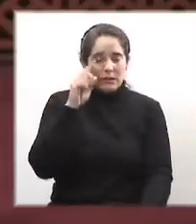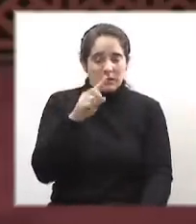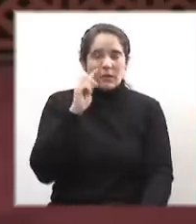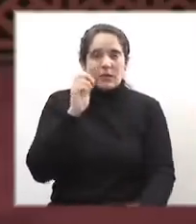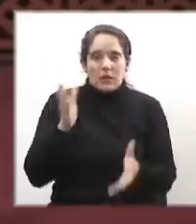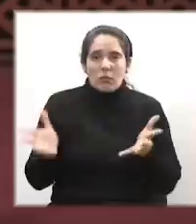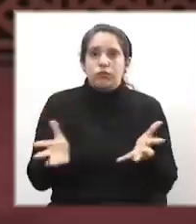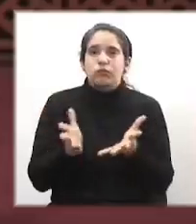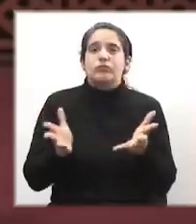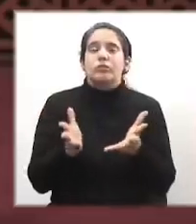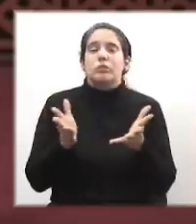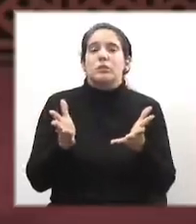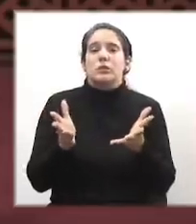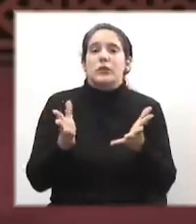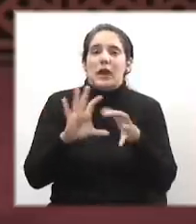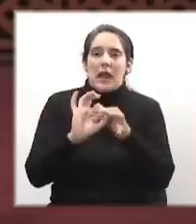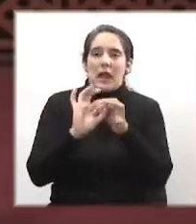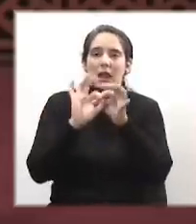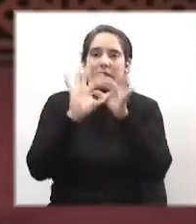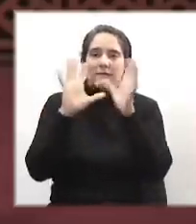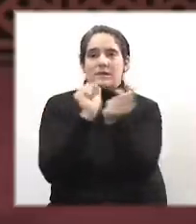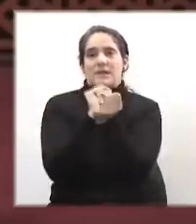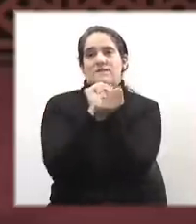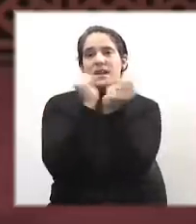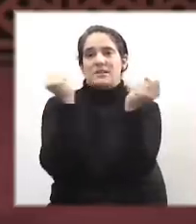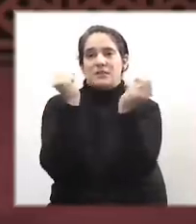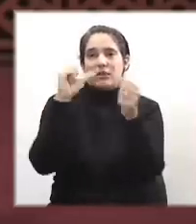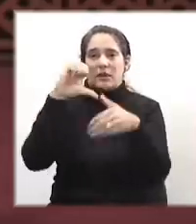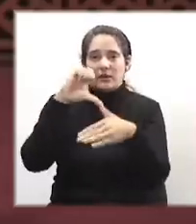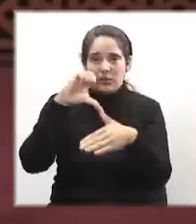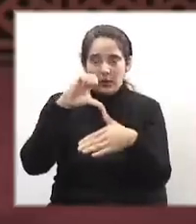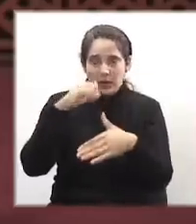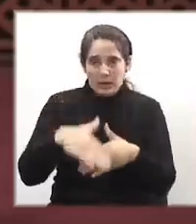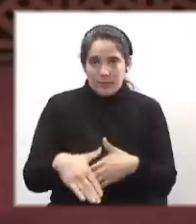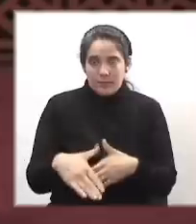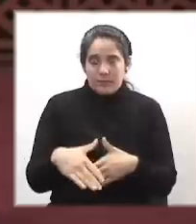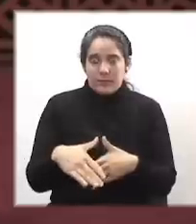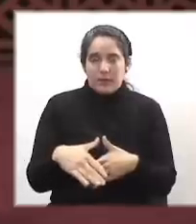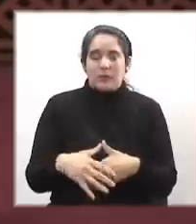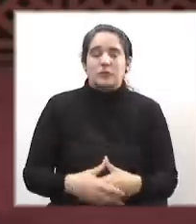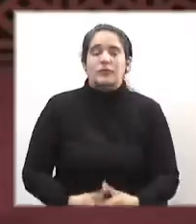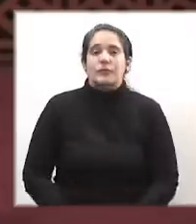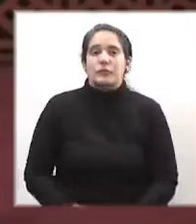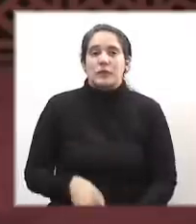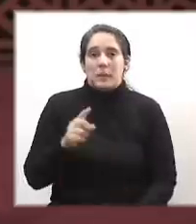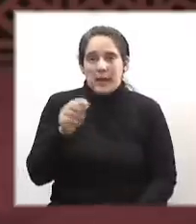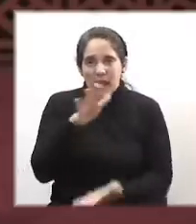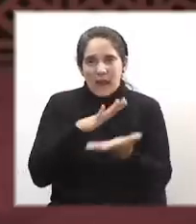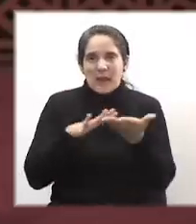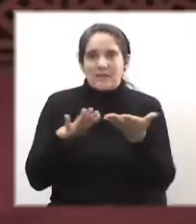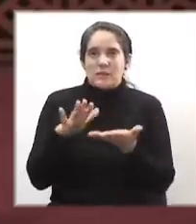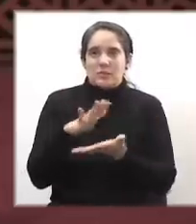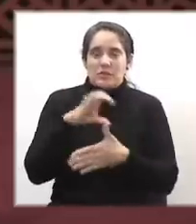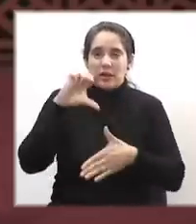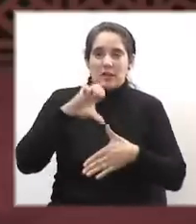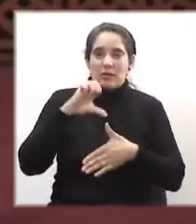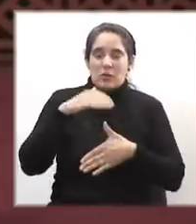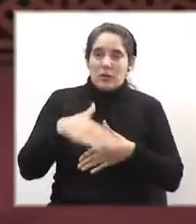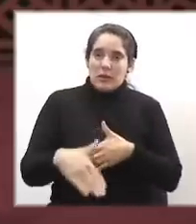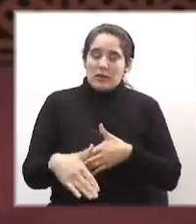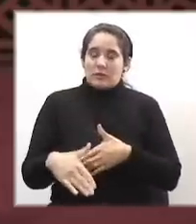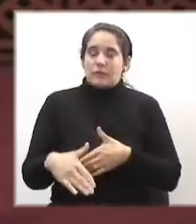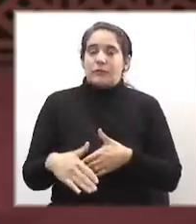procesará la liberación latinoamericana. Para la OLAS, la situación de Latinoamérica